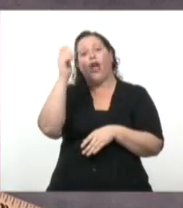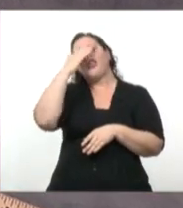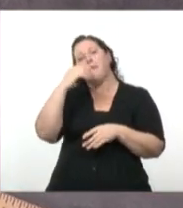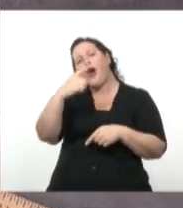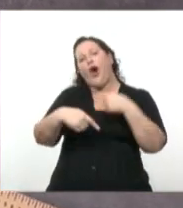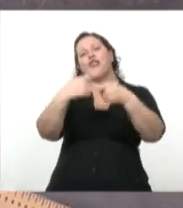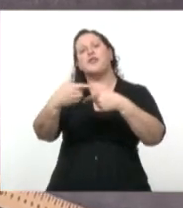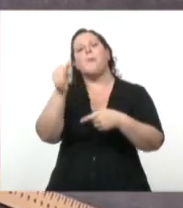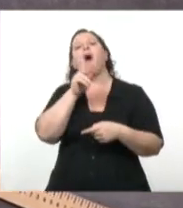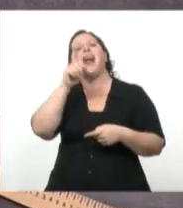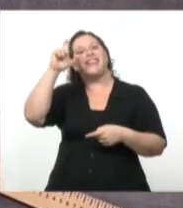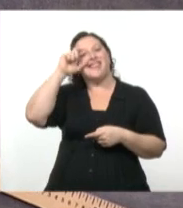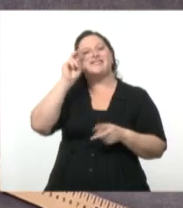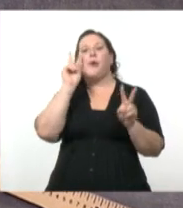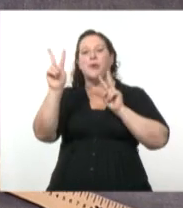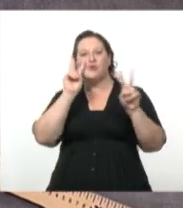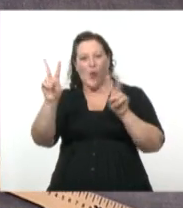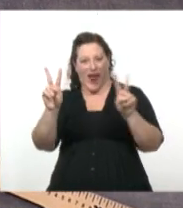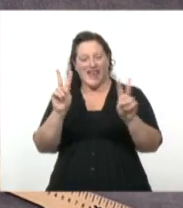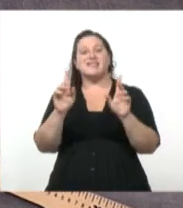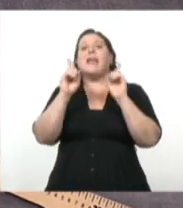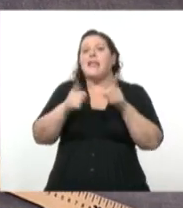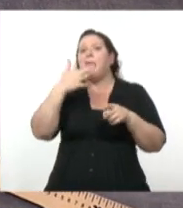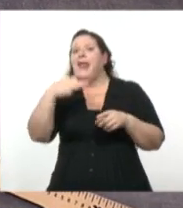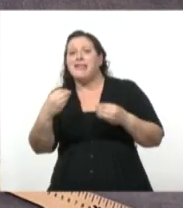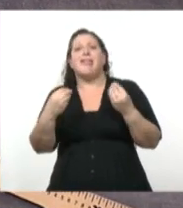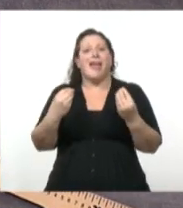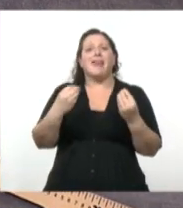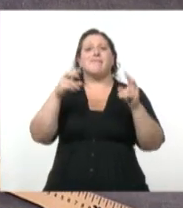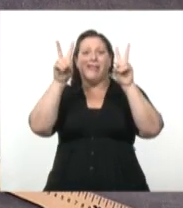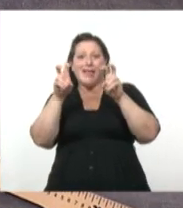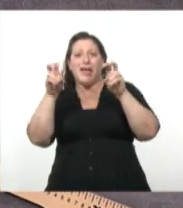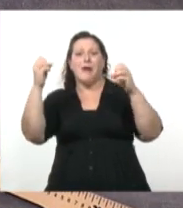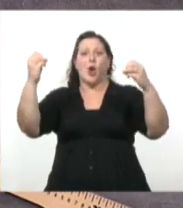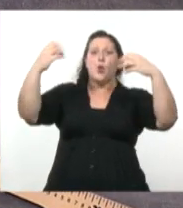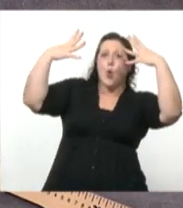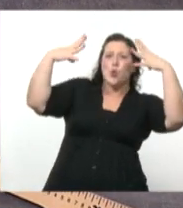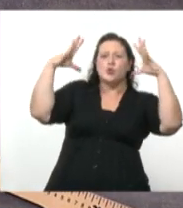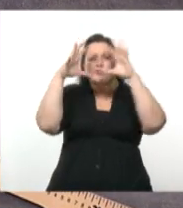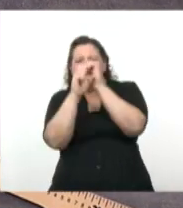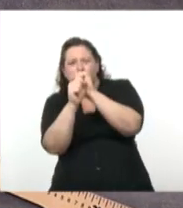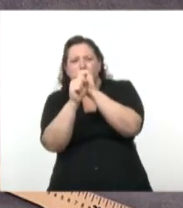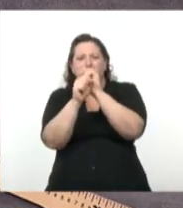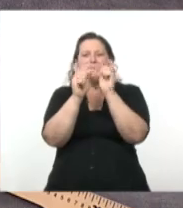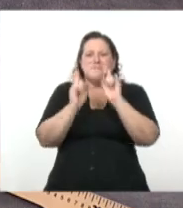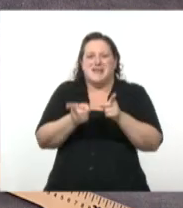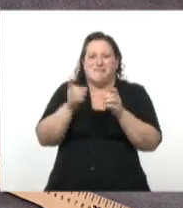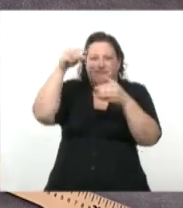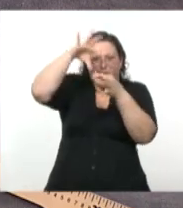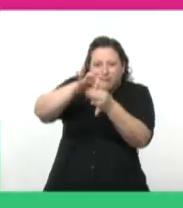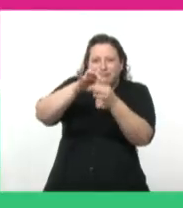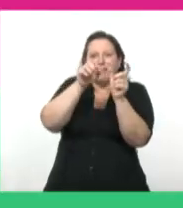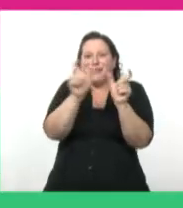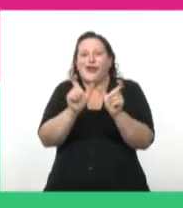sobre todo entender el tratamiento de la luz y la sombra en la historieta. Recreo y seguimos en Seguimos Educando.